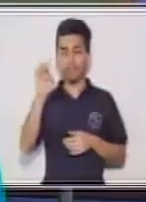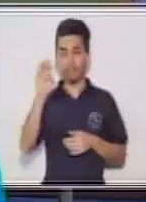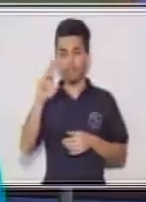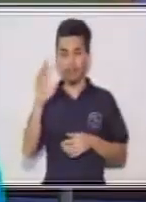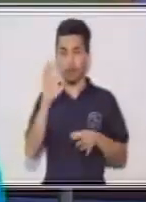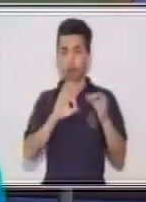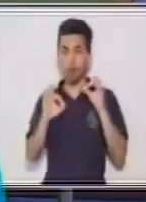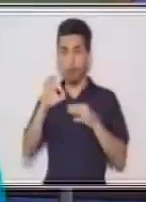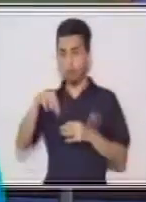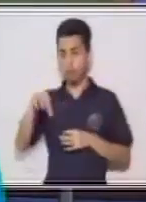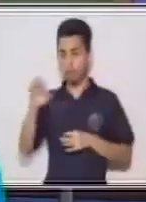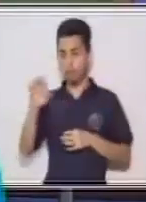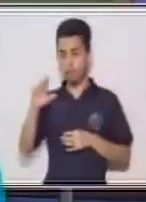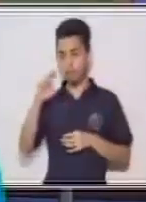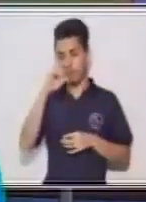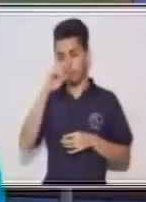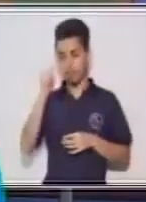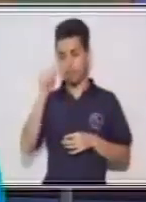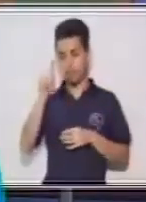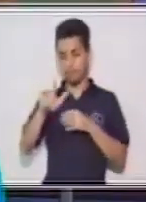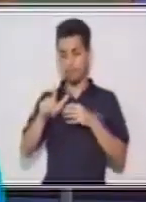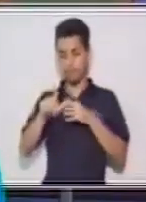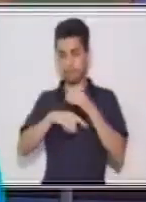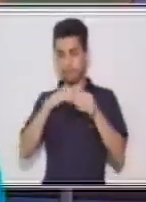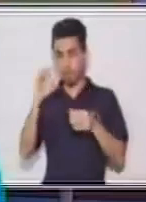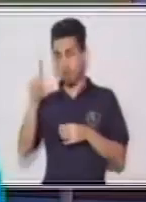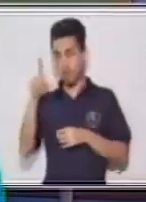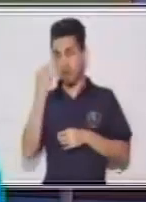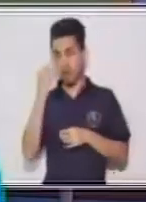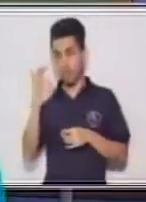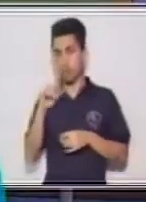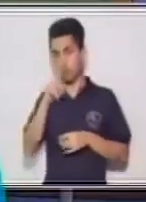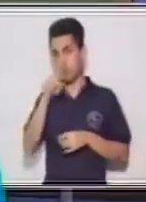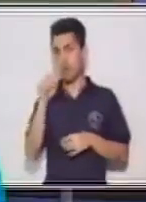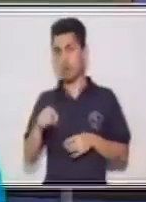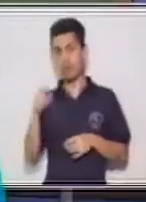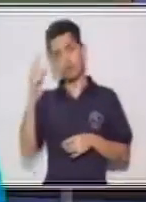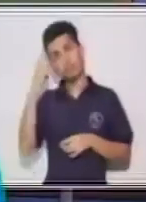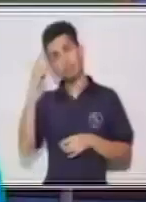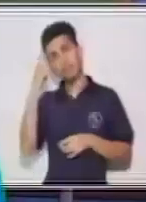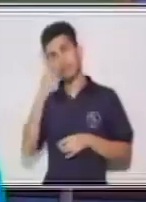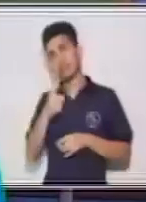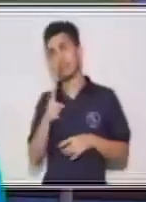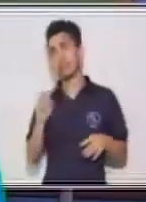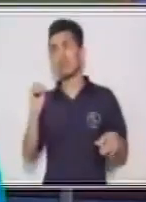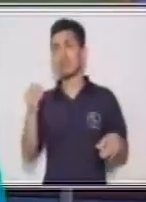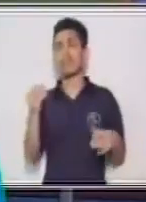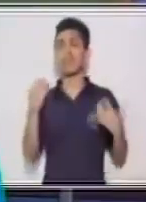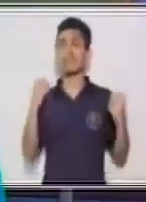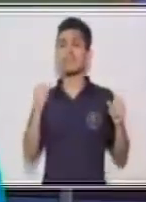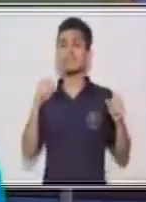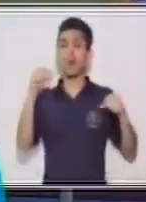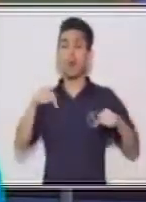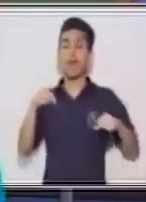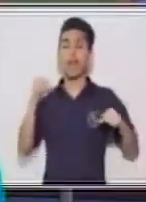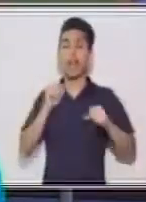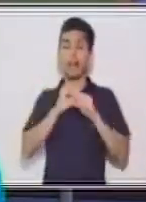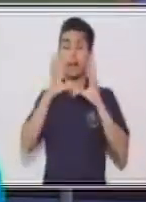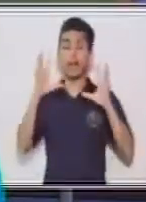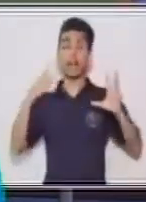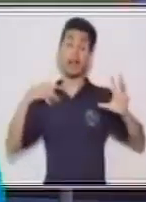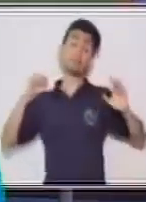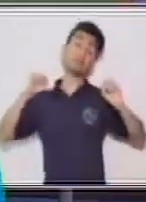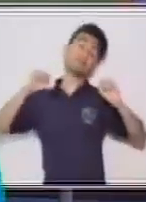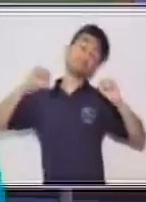y estas instrucciones, quiero que en este momento te pongas a pensar qué fue lo que hiciste desde que despertaste. Y